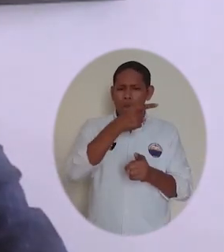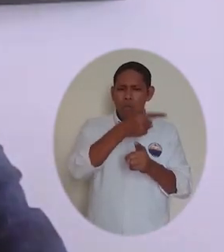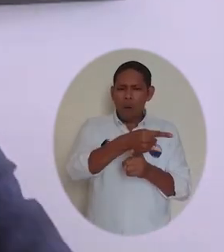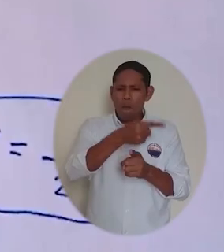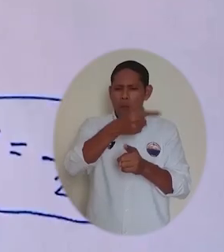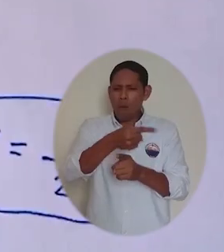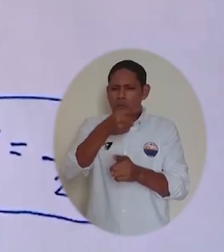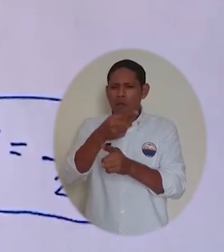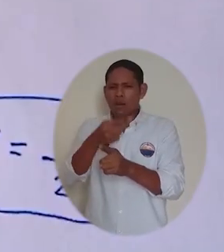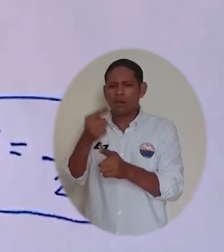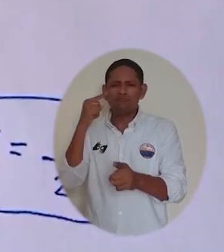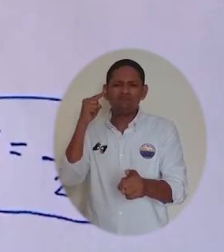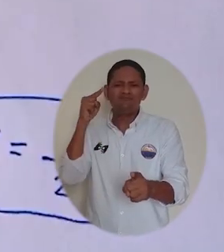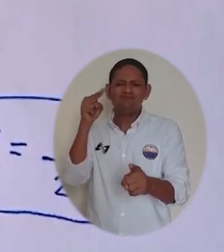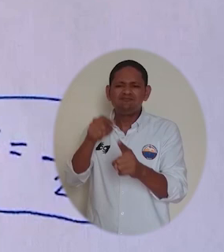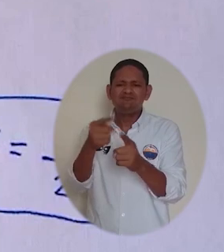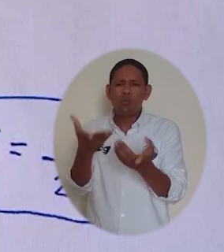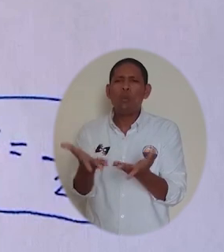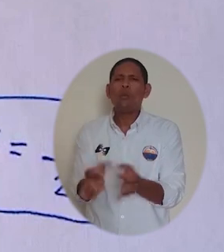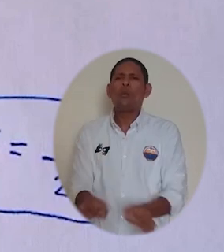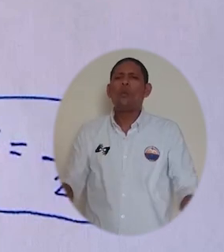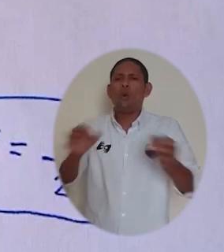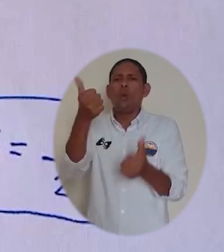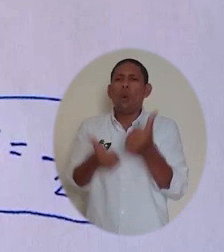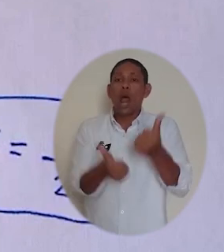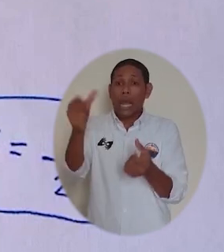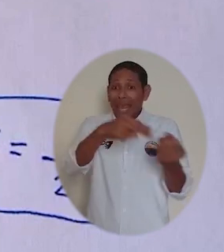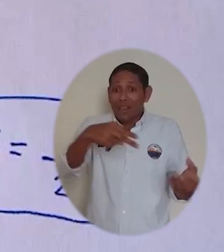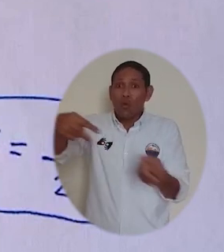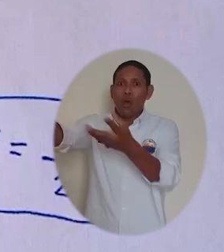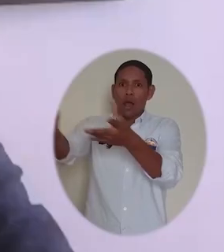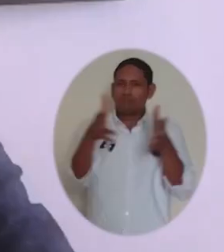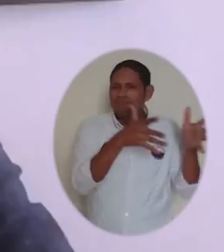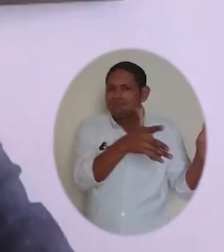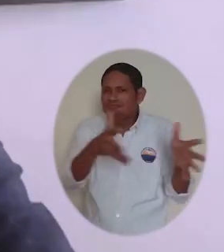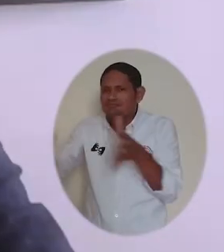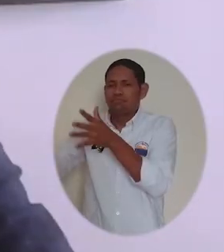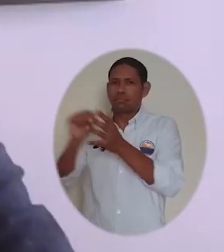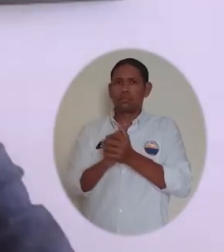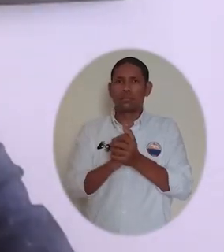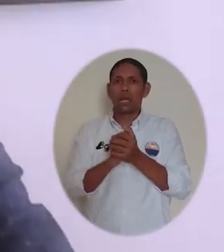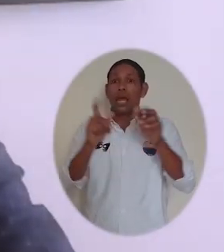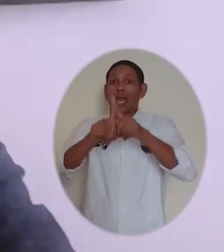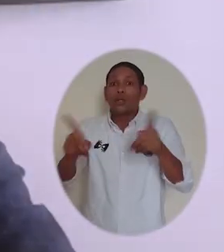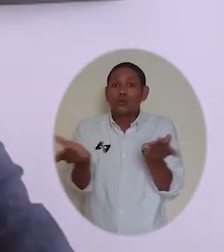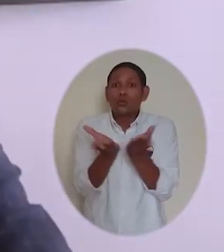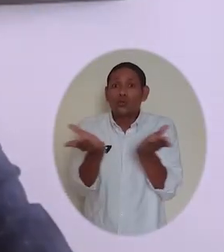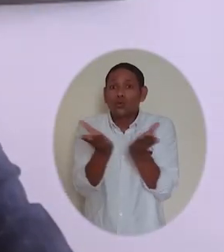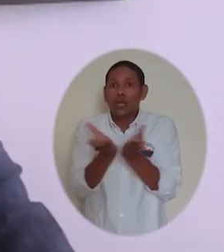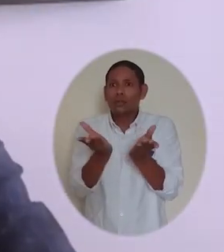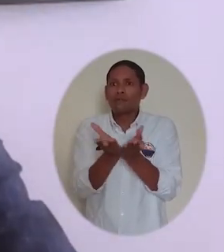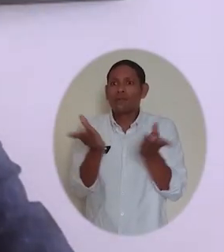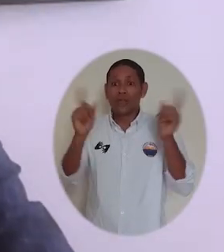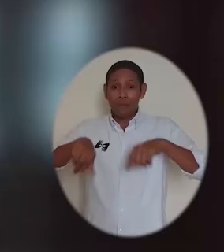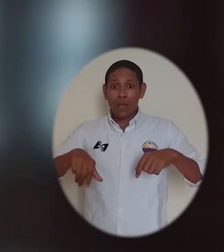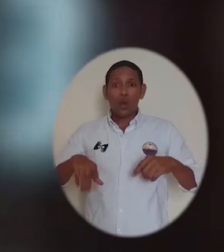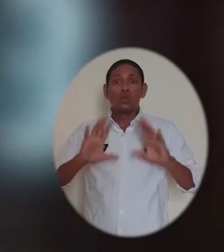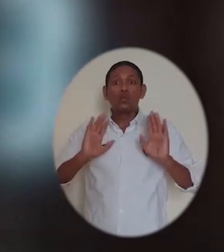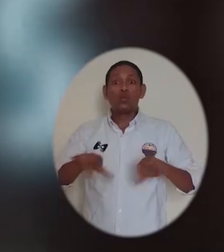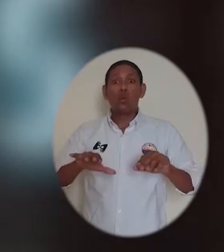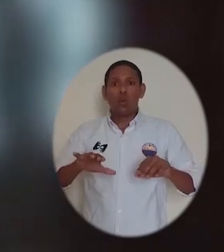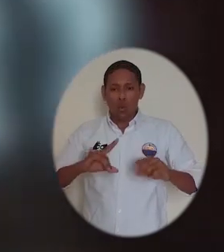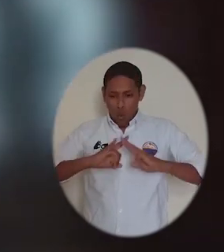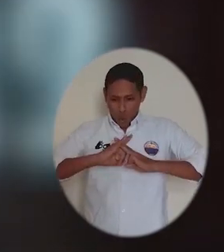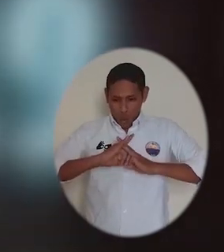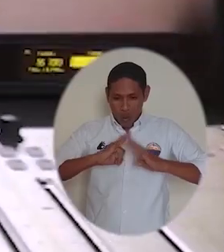cumplir nuestro servicio de brindar educación superior no solamente a sus alumnos sino que a